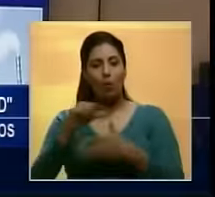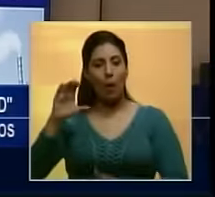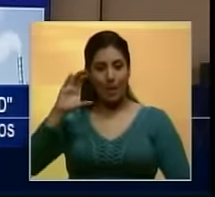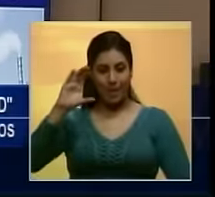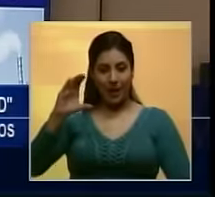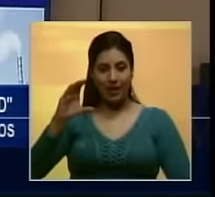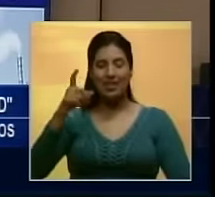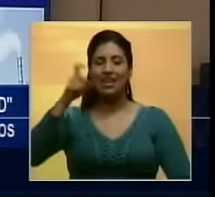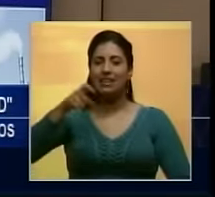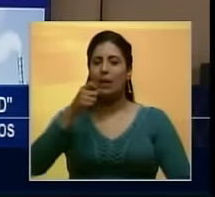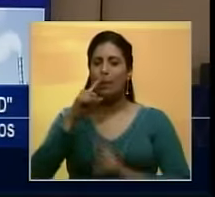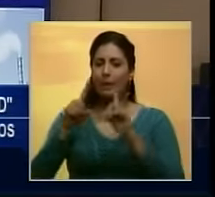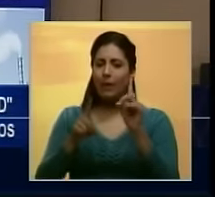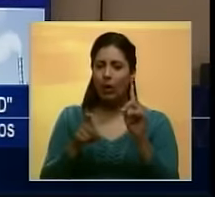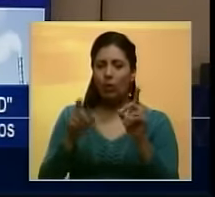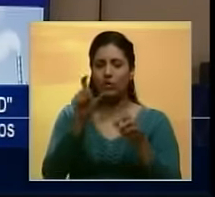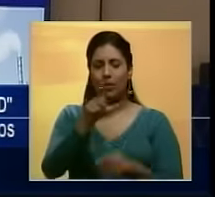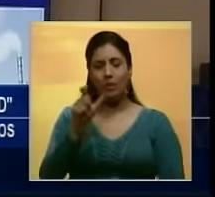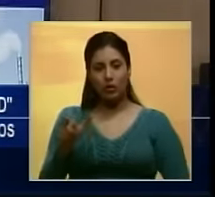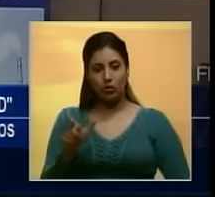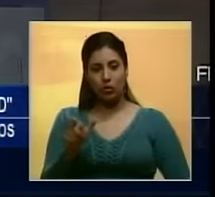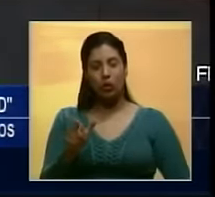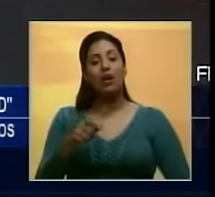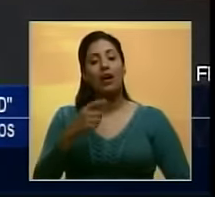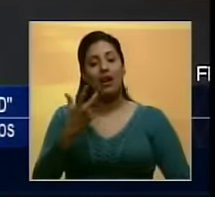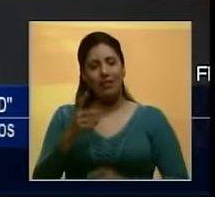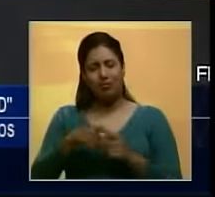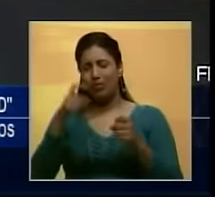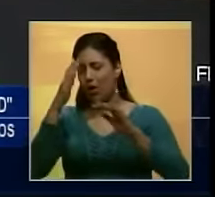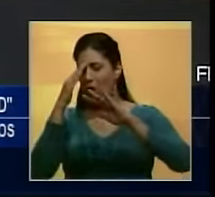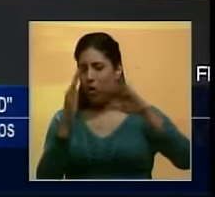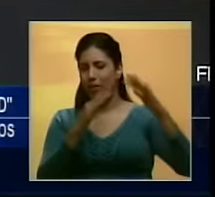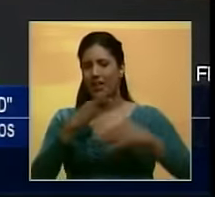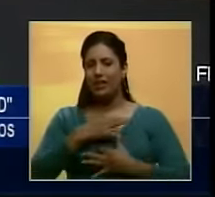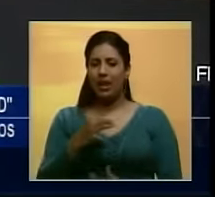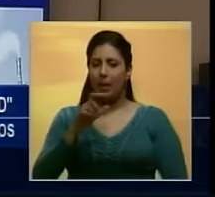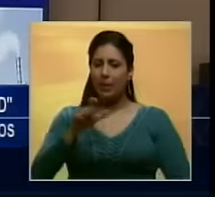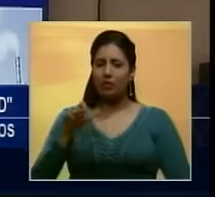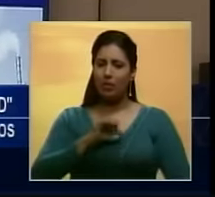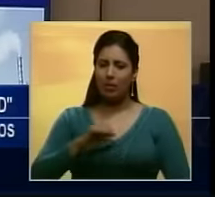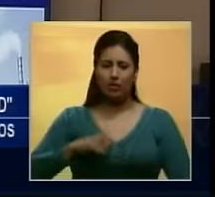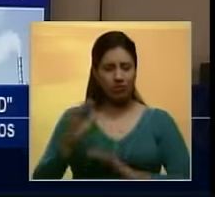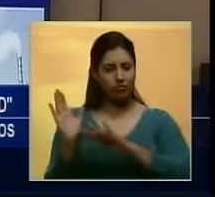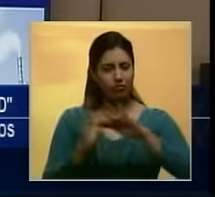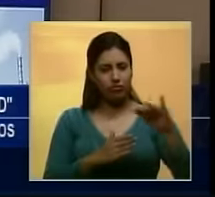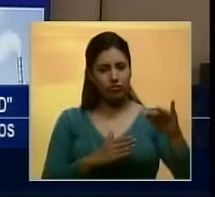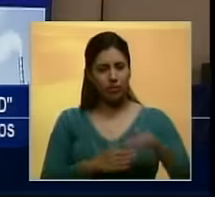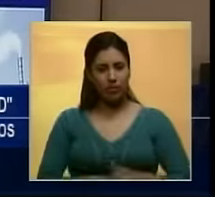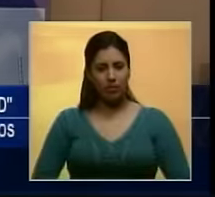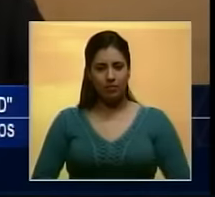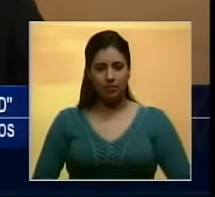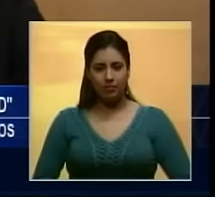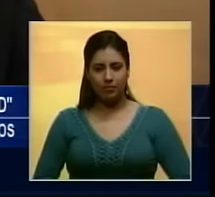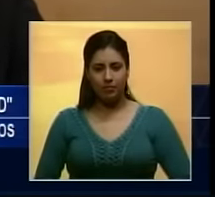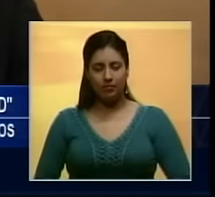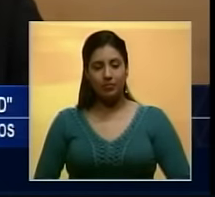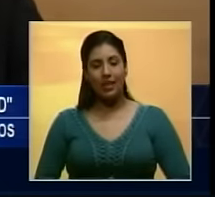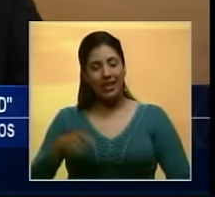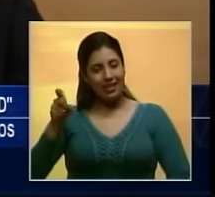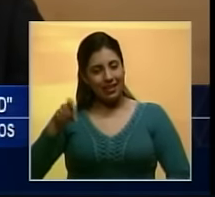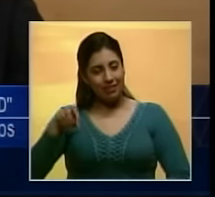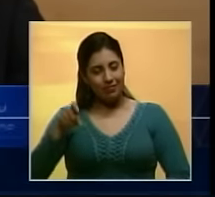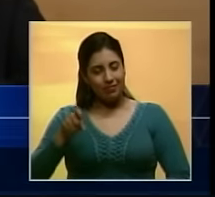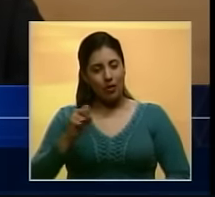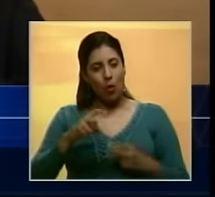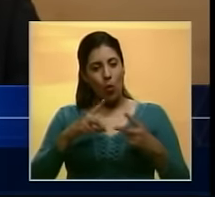país y de las necesidades y aspiraciones de los ciudadanos, desligándoles de los intereses de las agendas personales. Se requiere